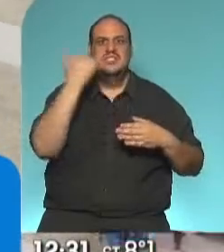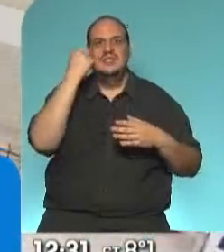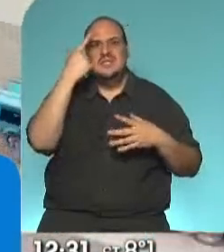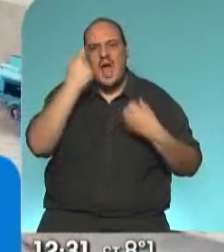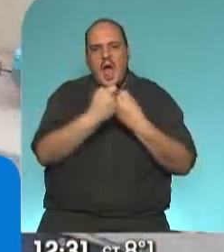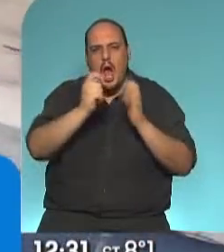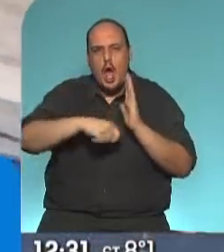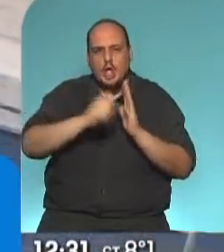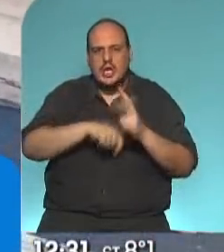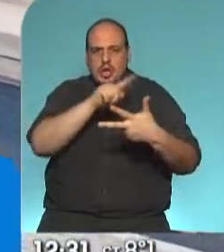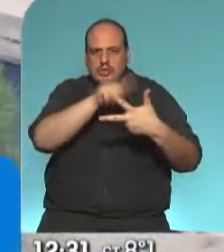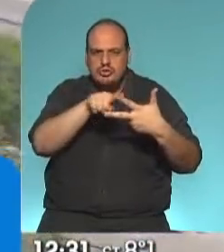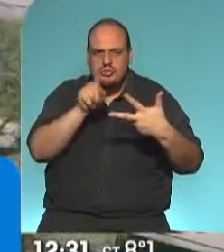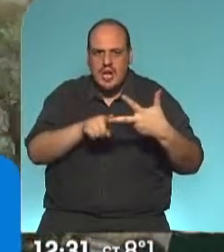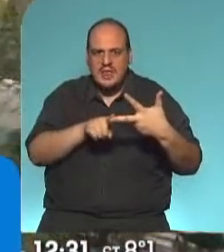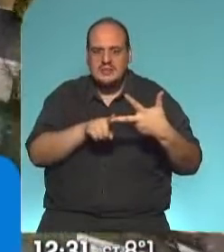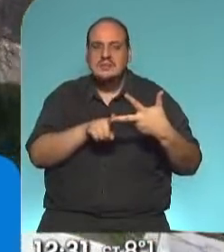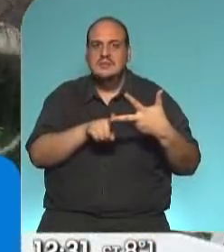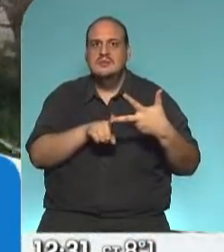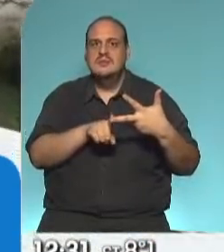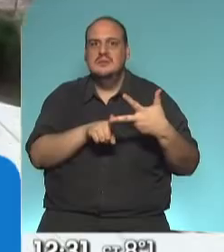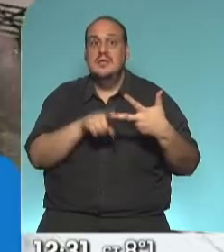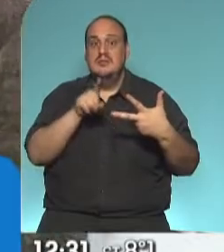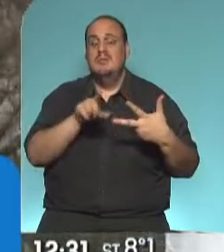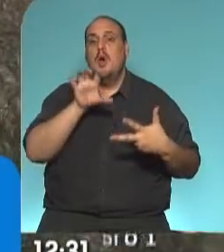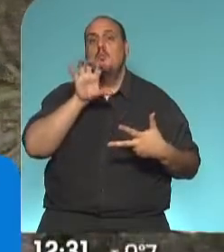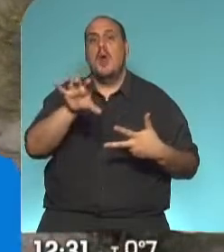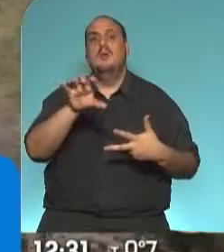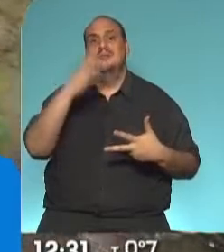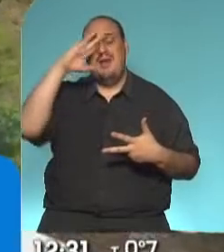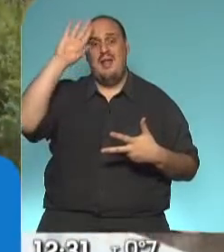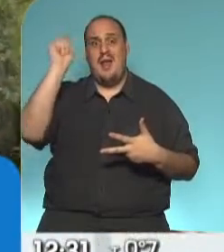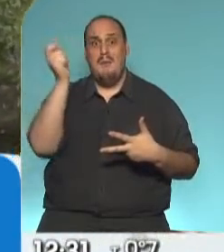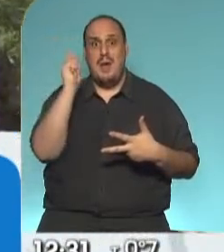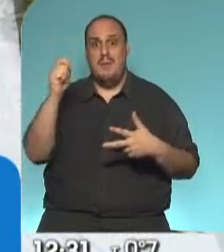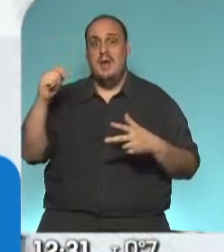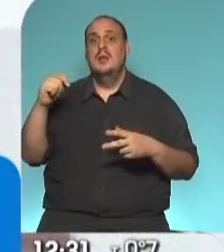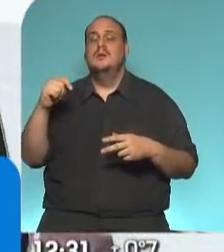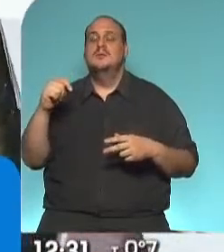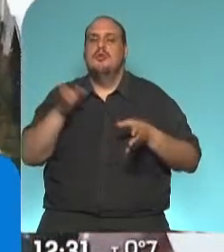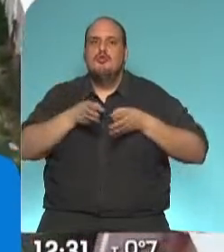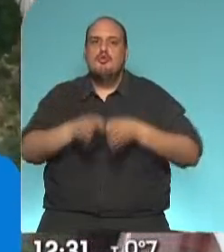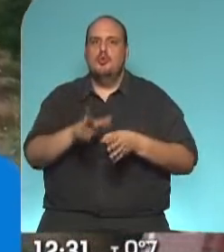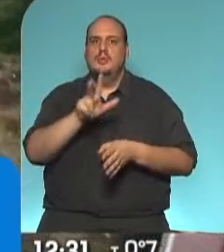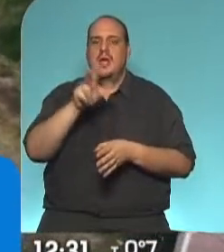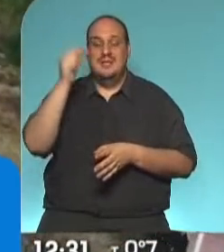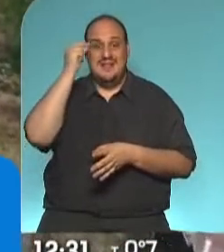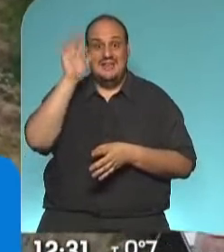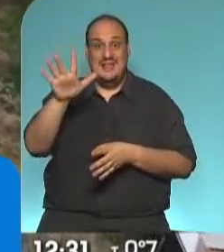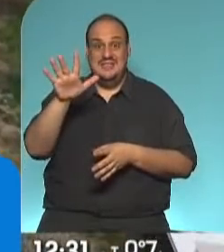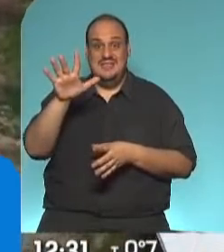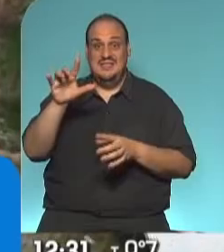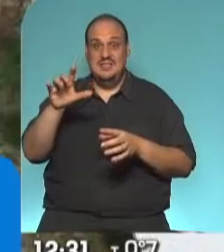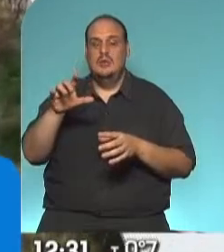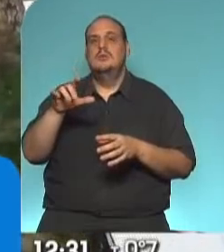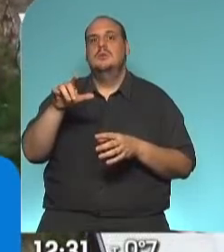en casi toda la geografía de la provincia de La Pampa, la Ruta 35 cruza el centro